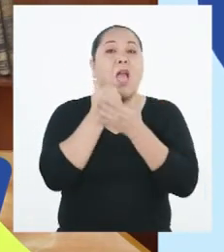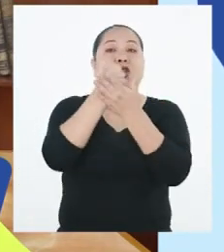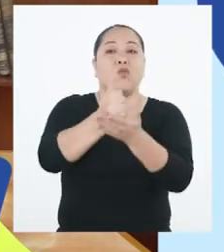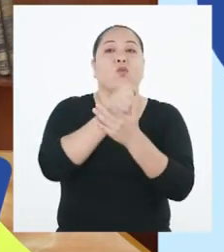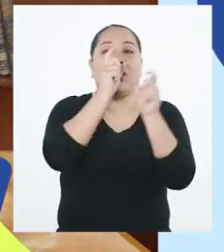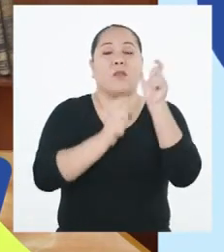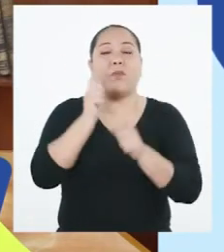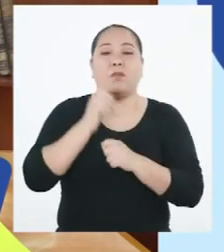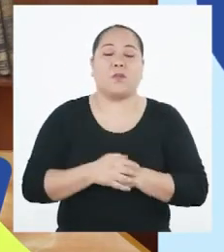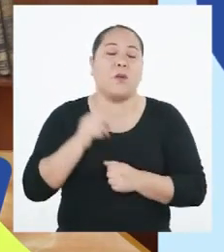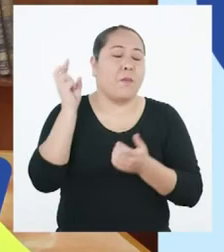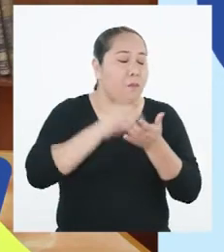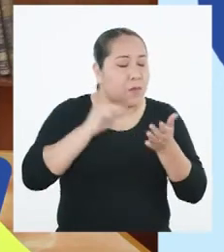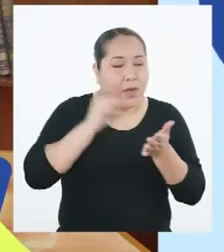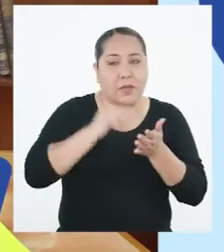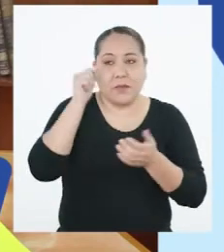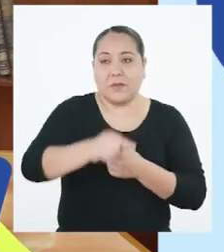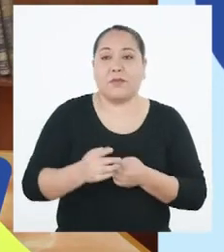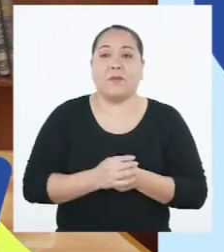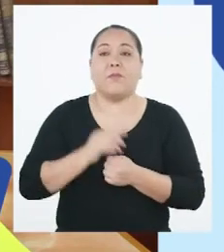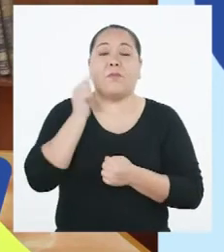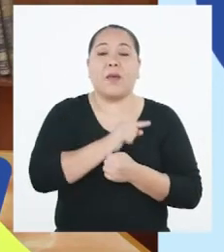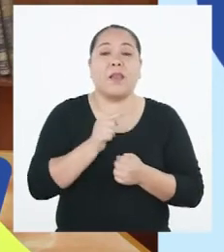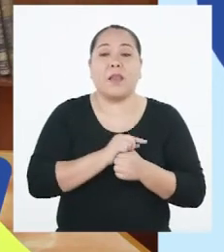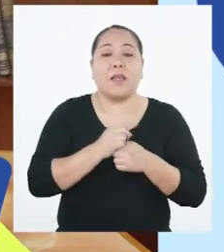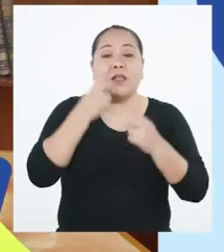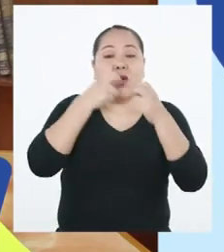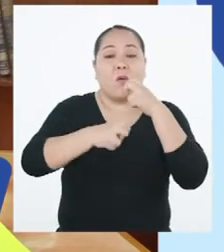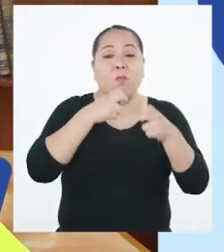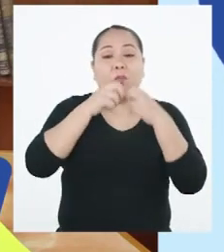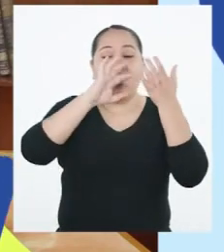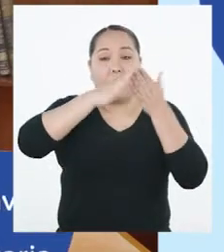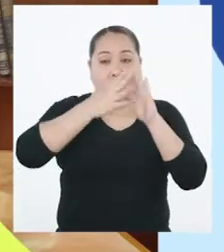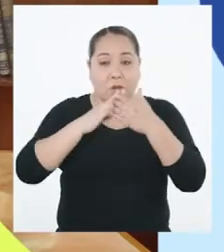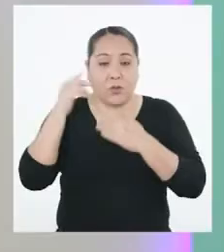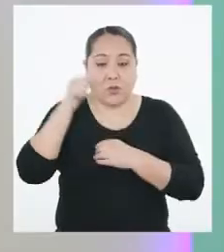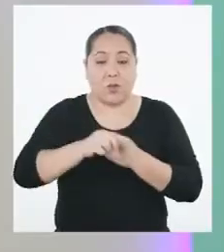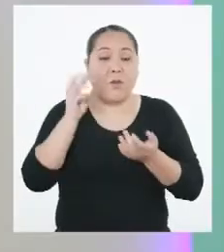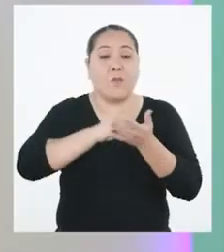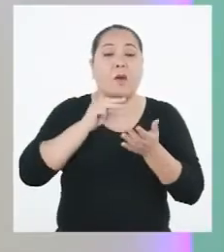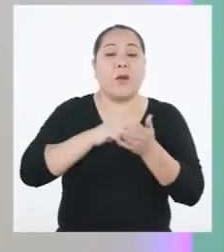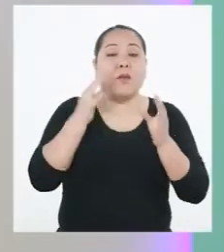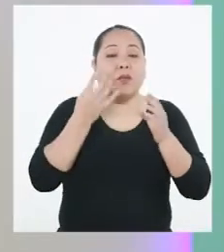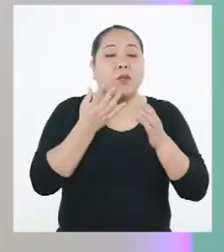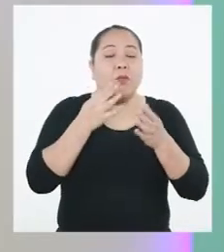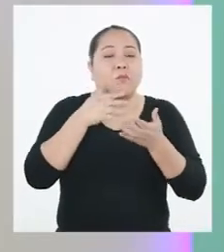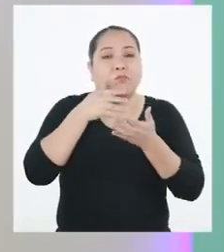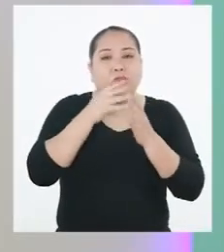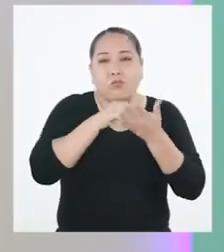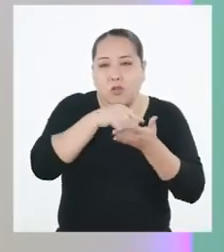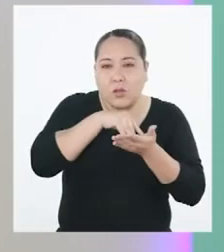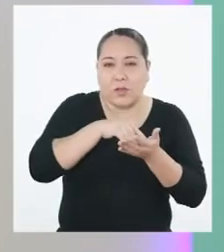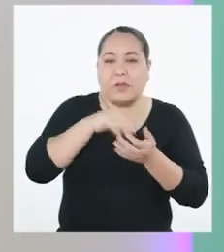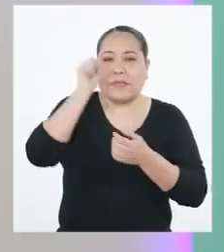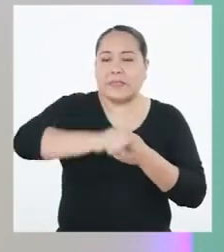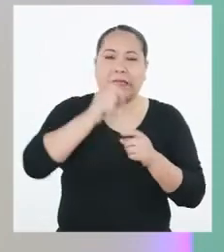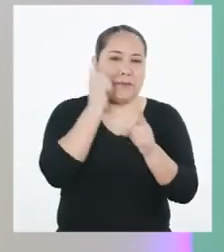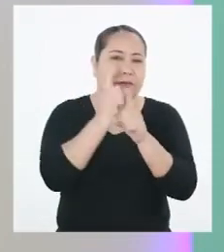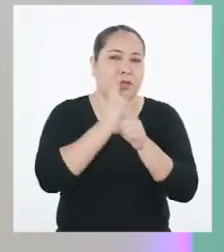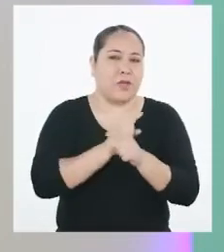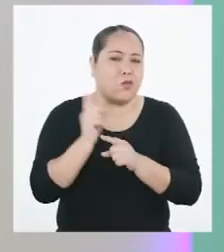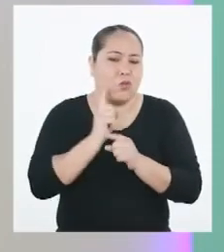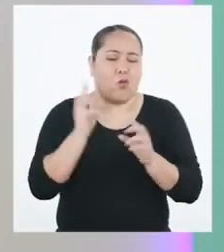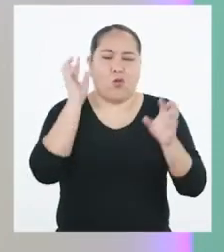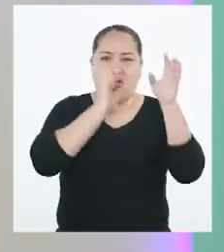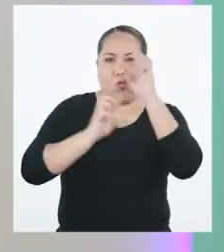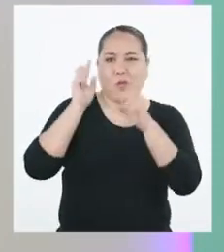humanitaria, sobre todo para las poblaciones más vulnerables. Excelente, profesora. Ahora sí, ya no nos queda